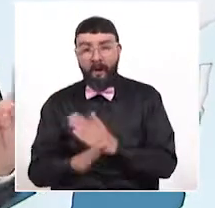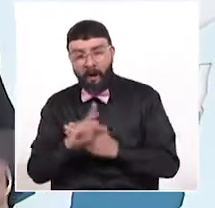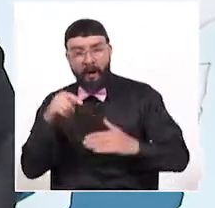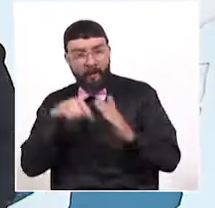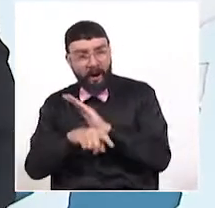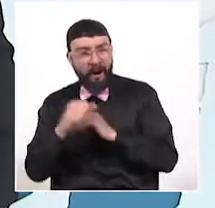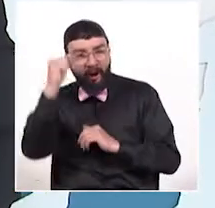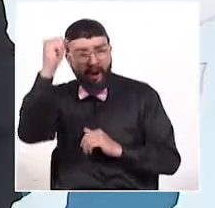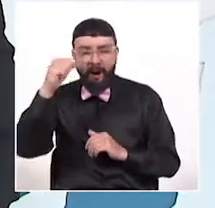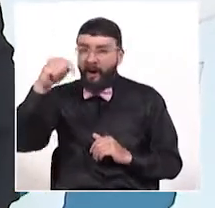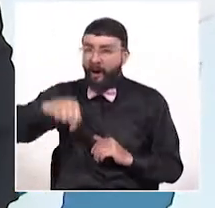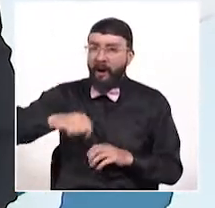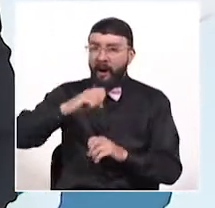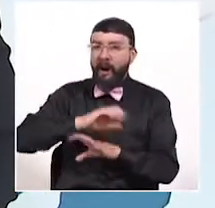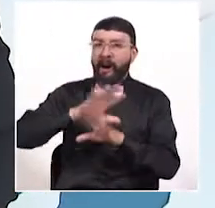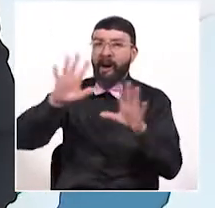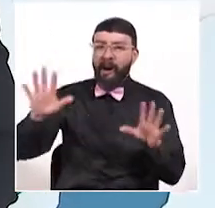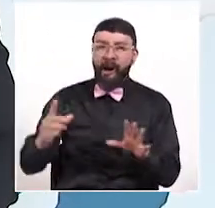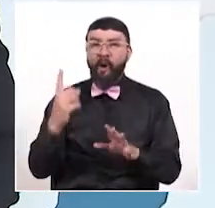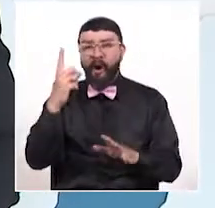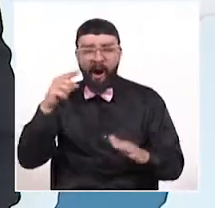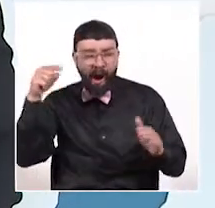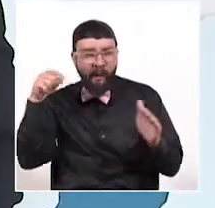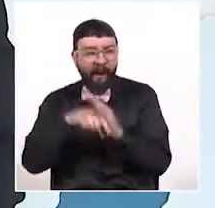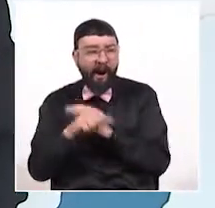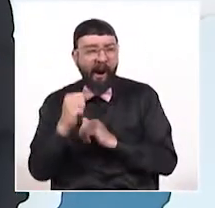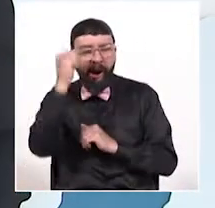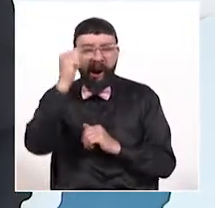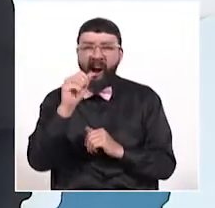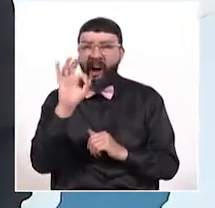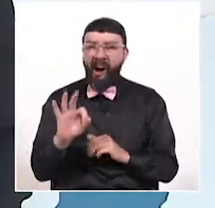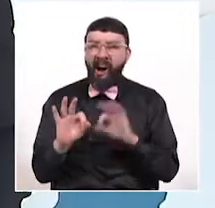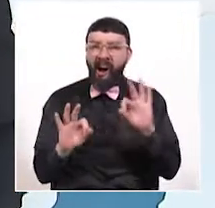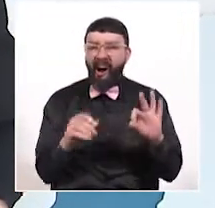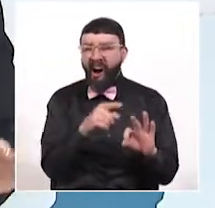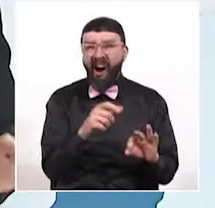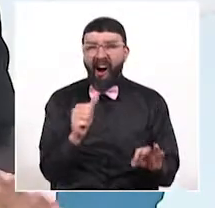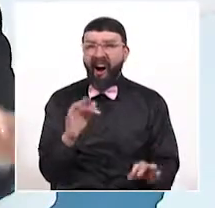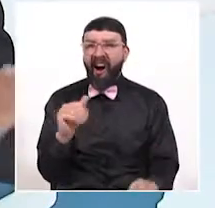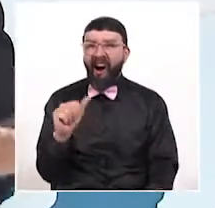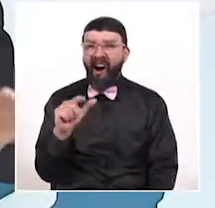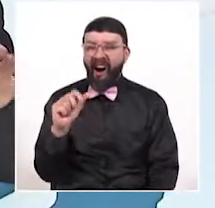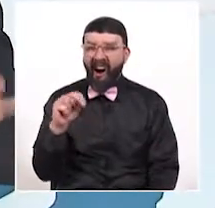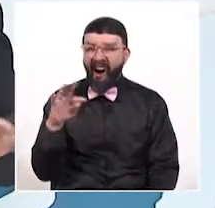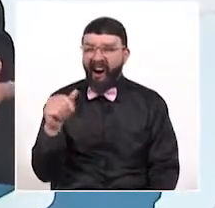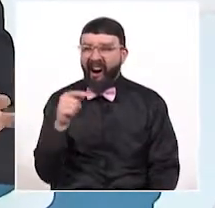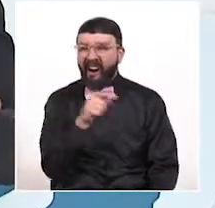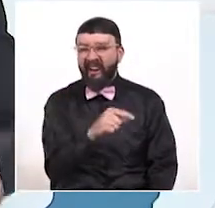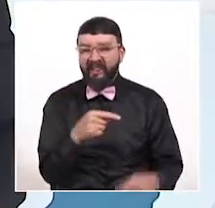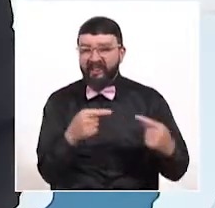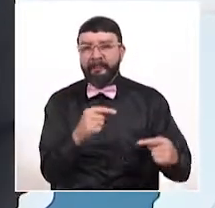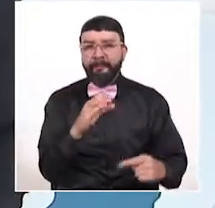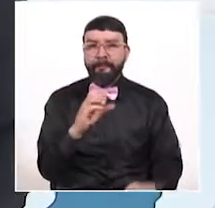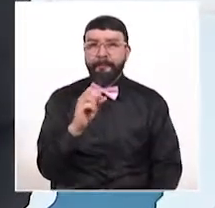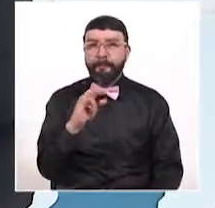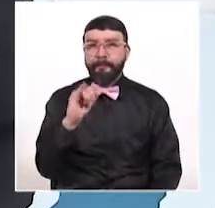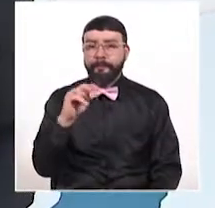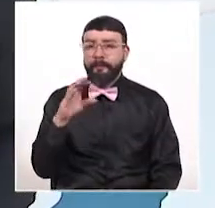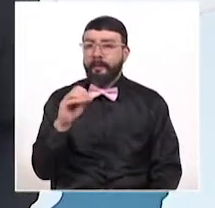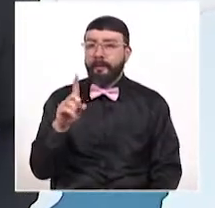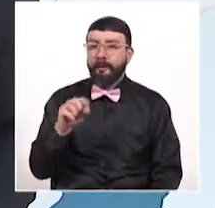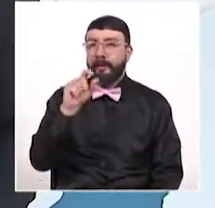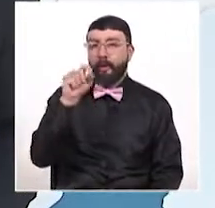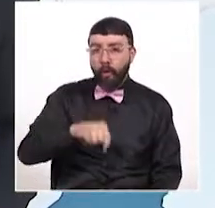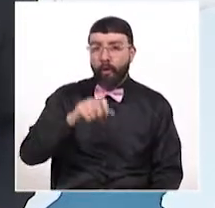Esta mañana se reportó con una anotación en el 3x3 de la Atalanta frente al Torino. Y hoy a las 3 y 15 de la tarde, en Once